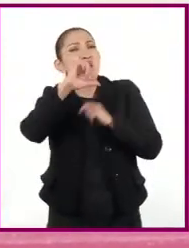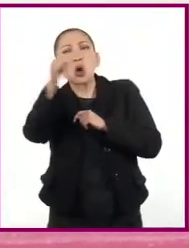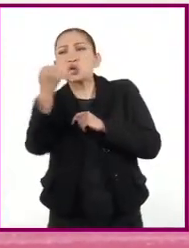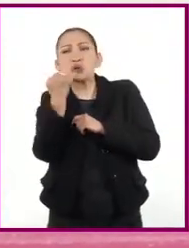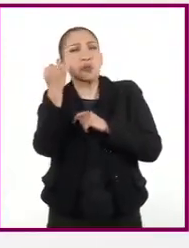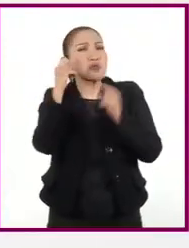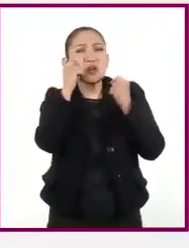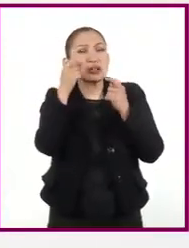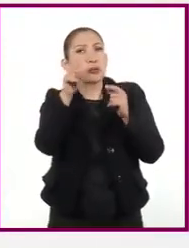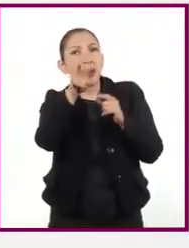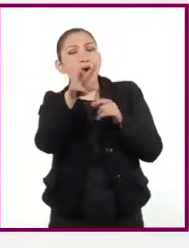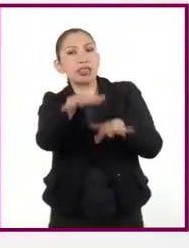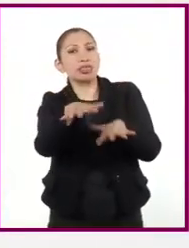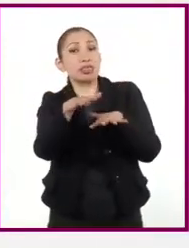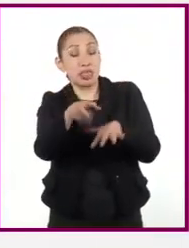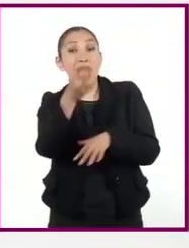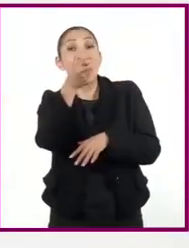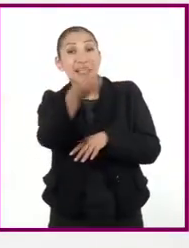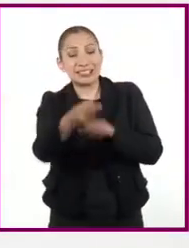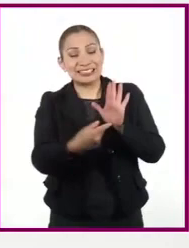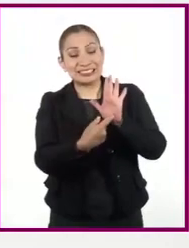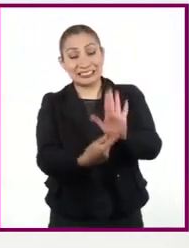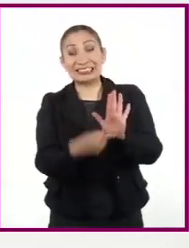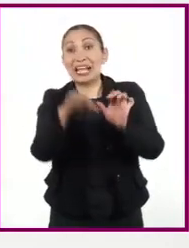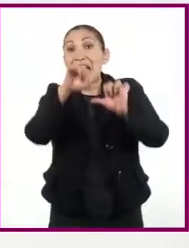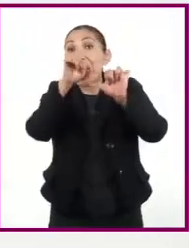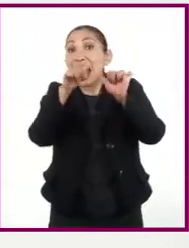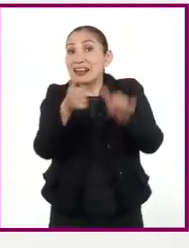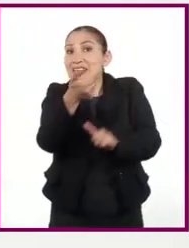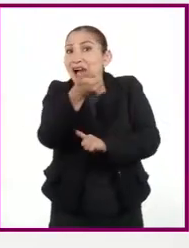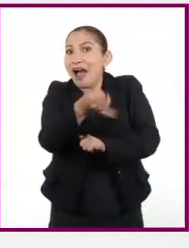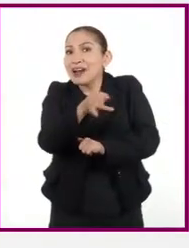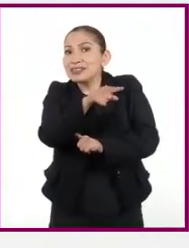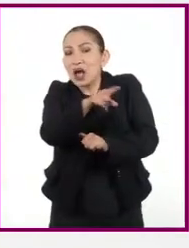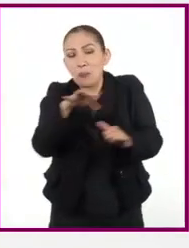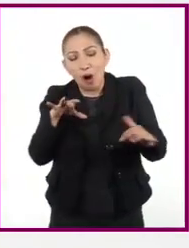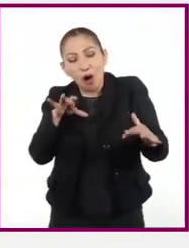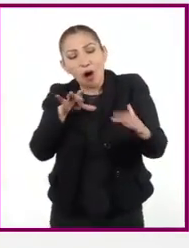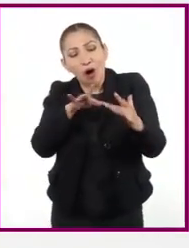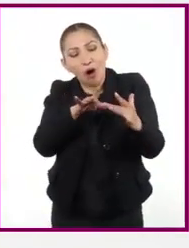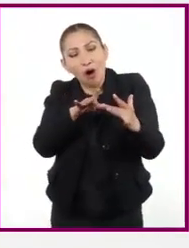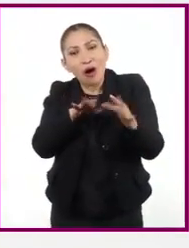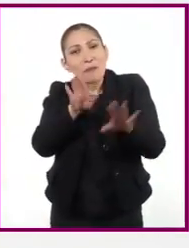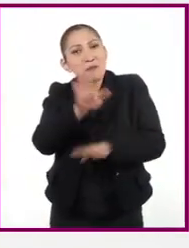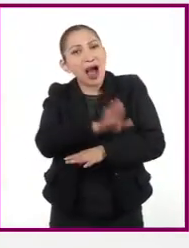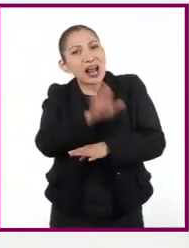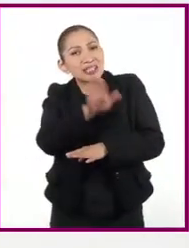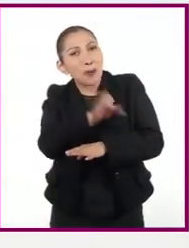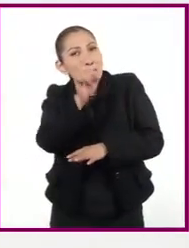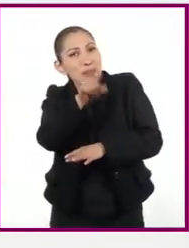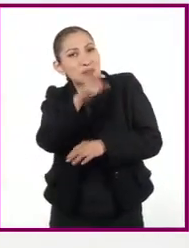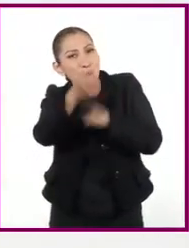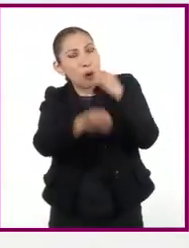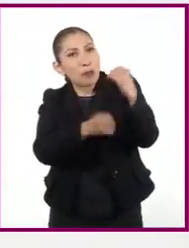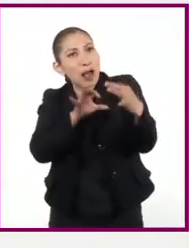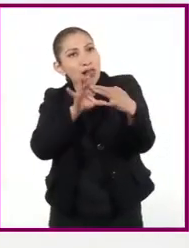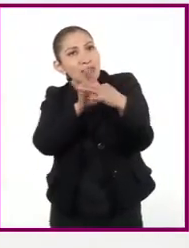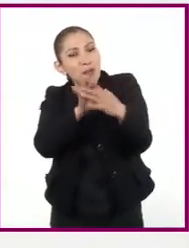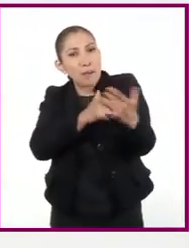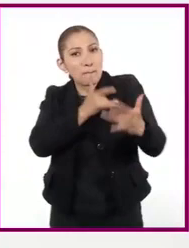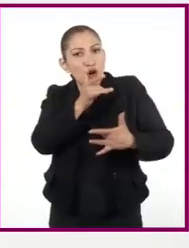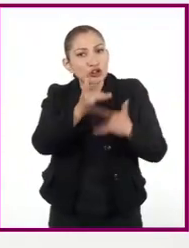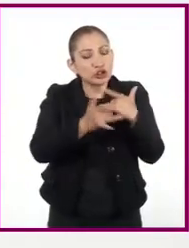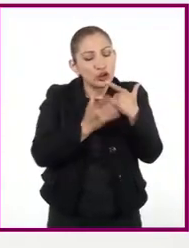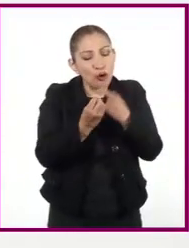otro idioma. Ese es uno de los efectos en el arte, el poder conectarse a través de una misma obra, con las